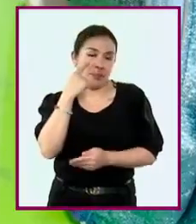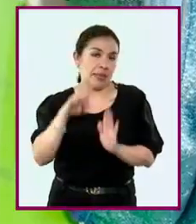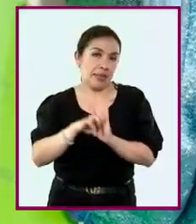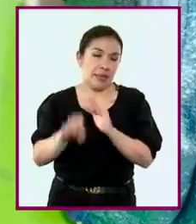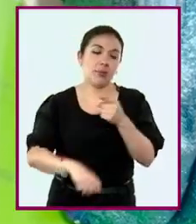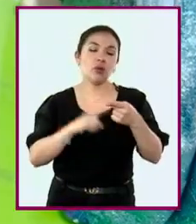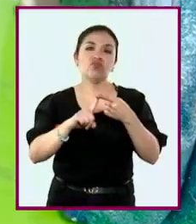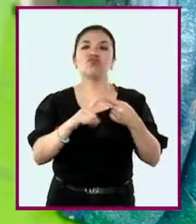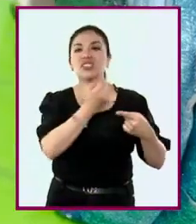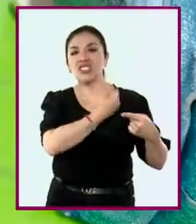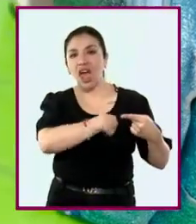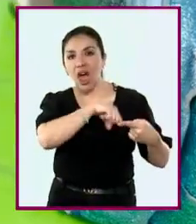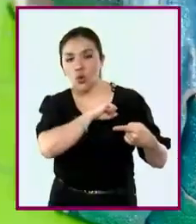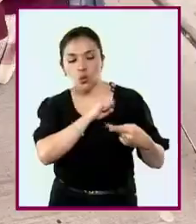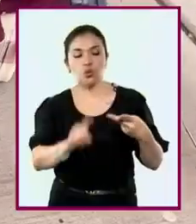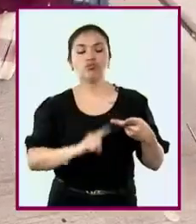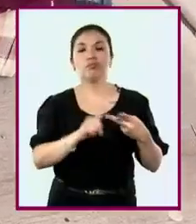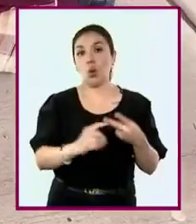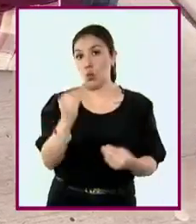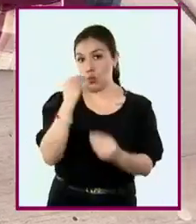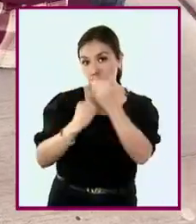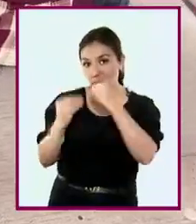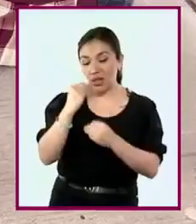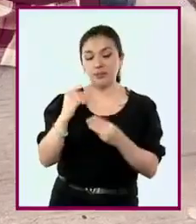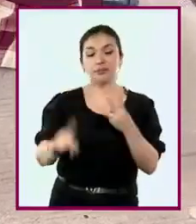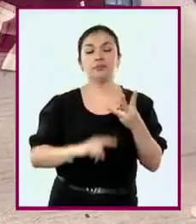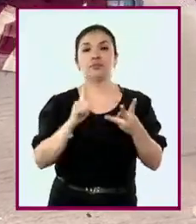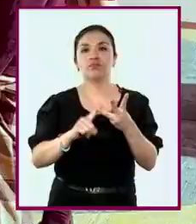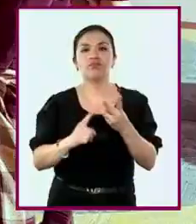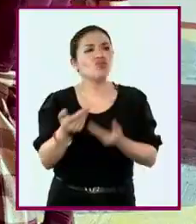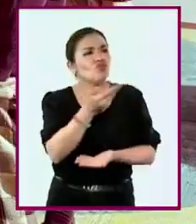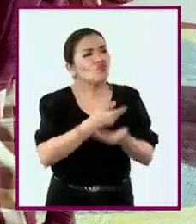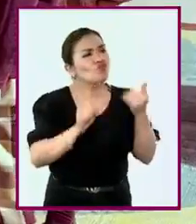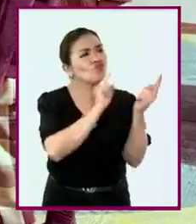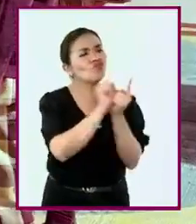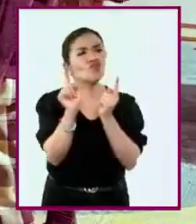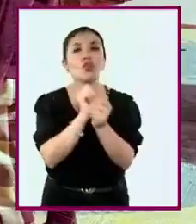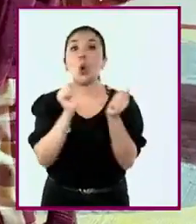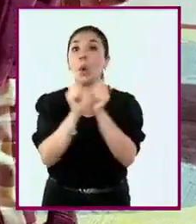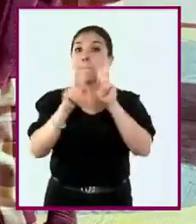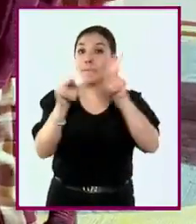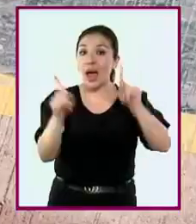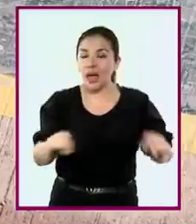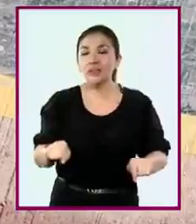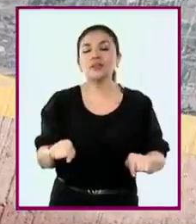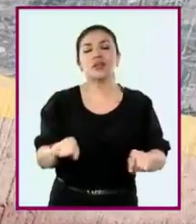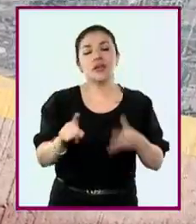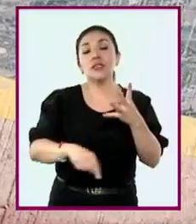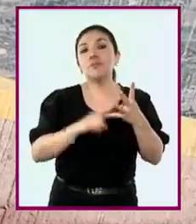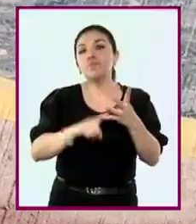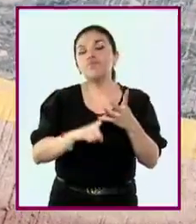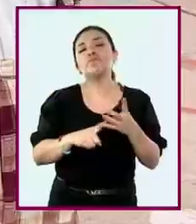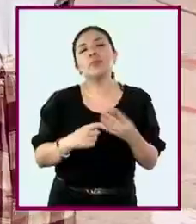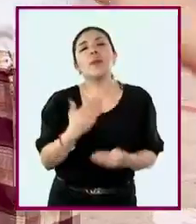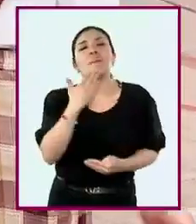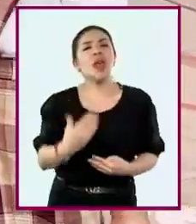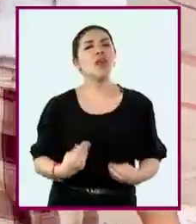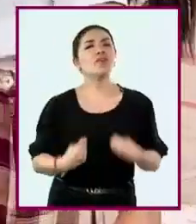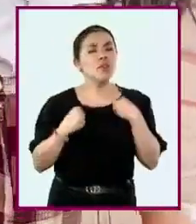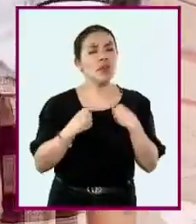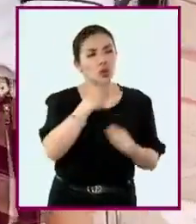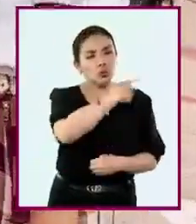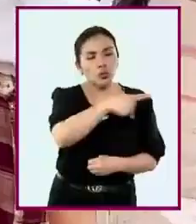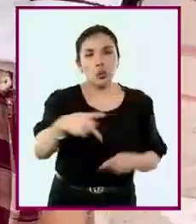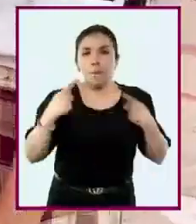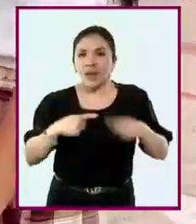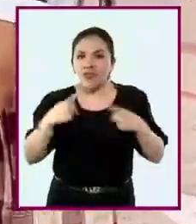los que se encuentran la salud, la alimentación, la convivencia pacífica y, en general, el bienestar